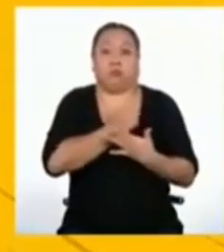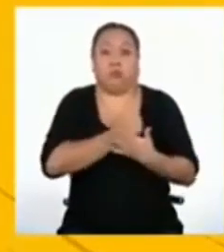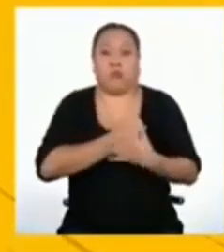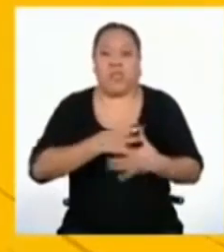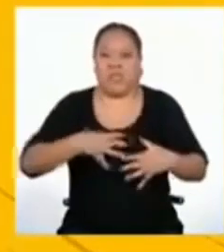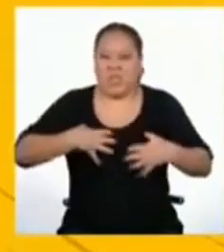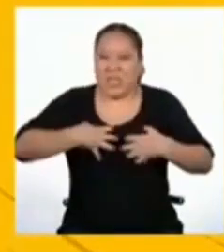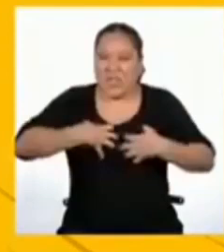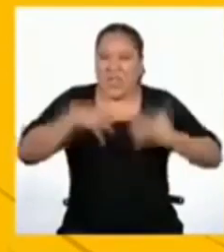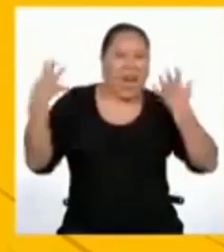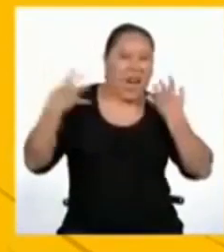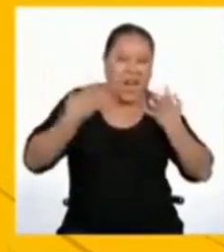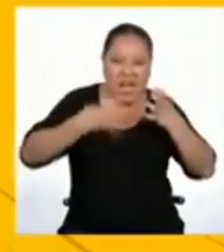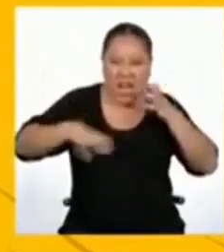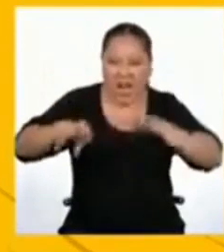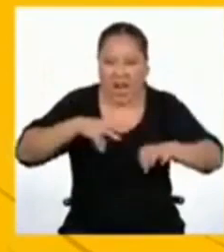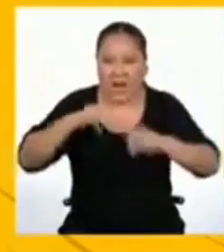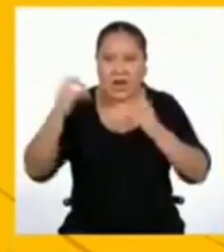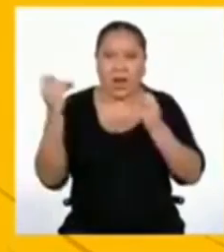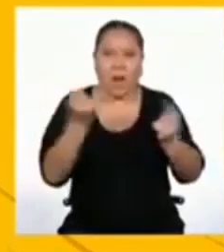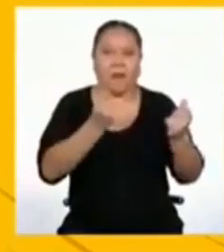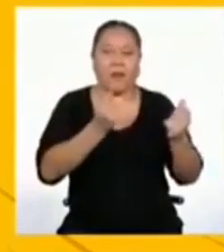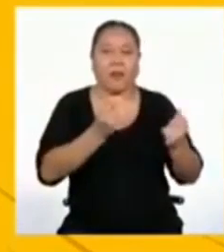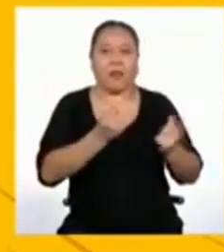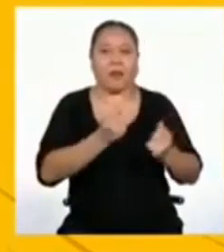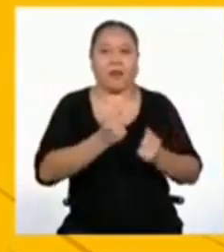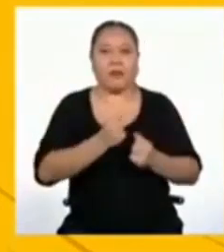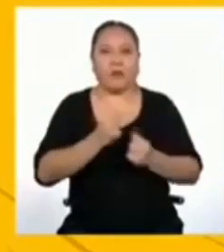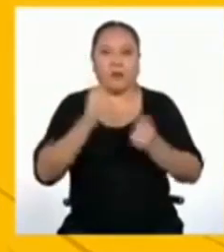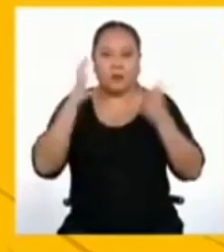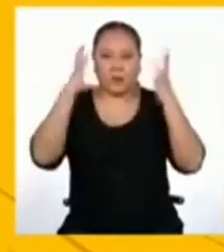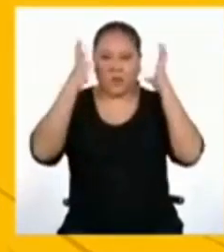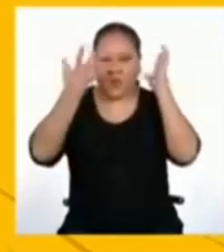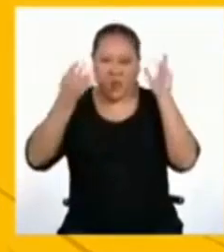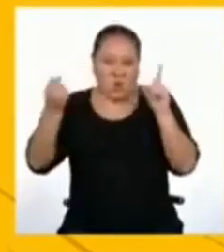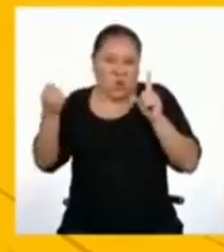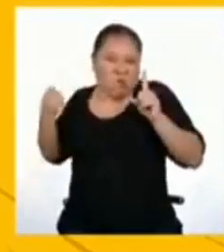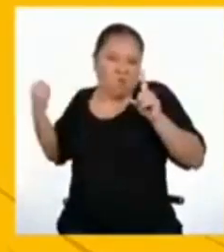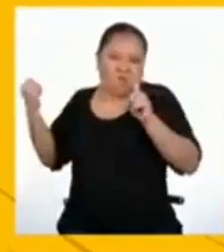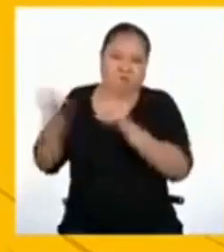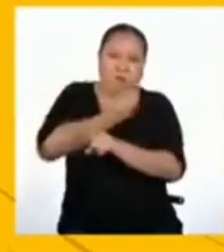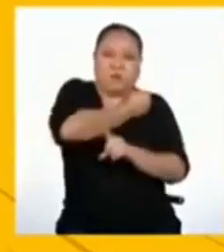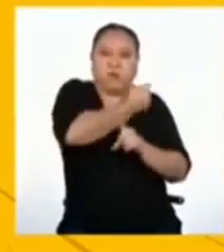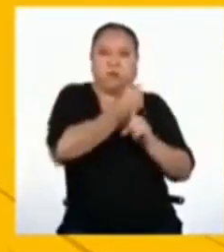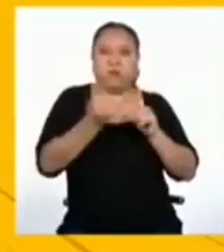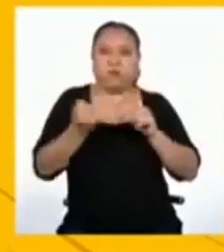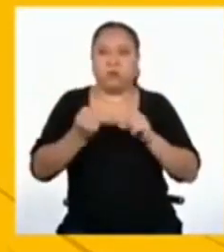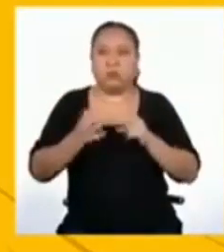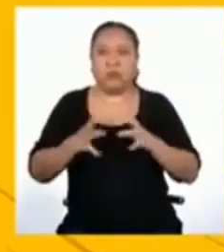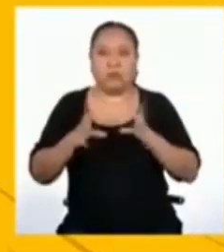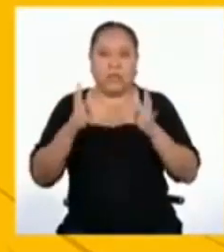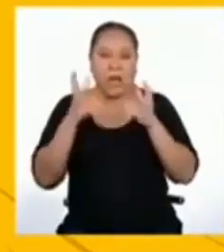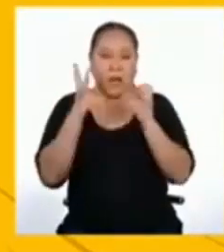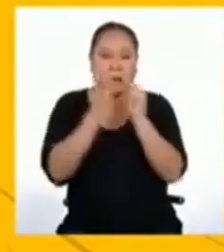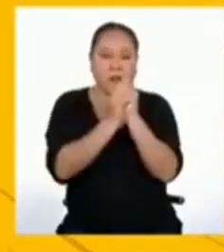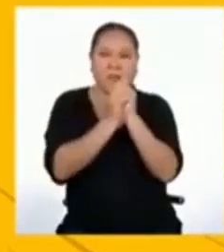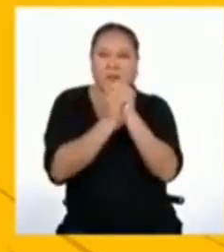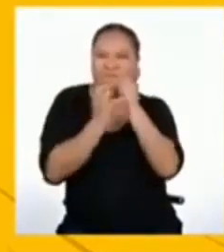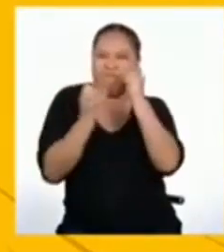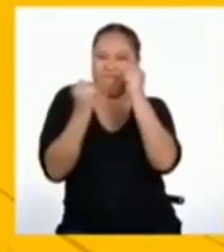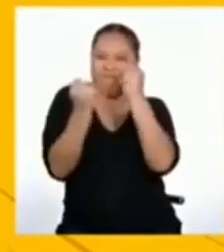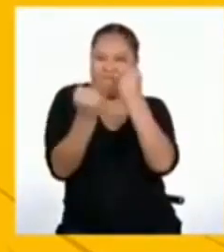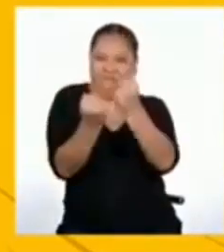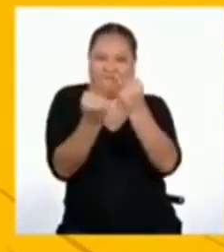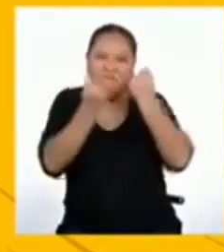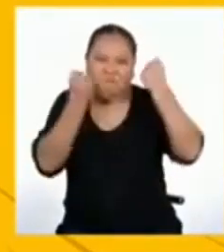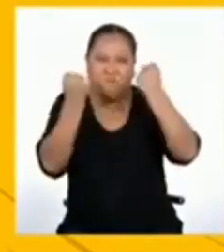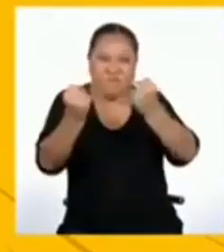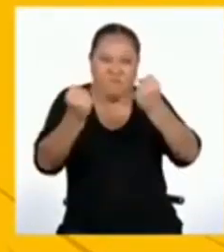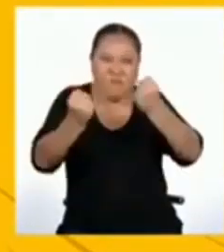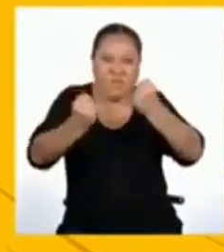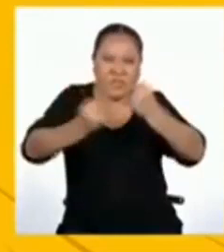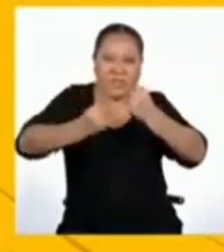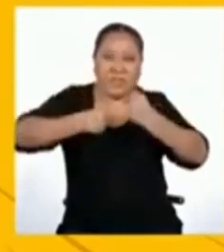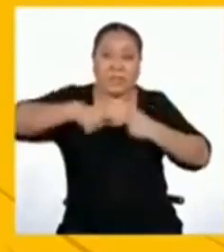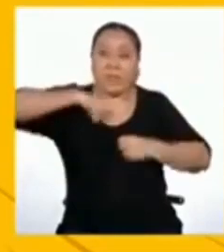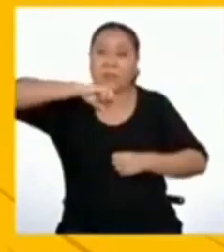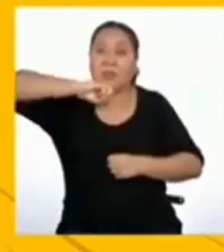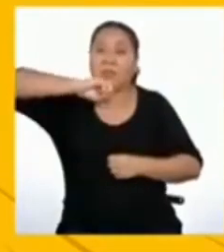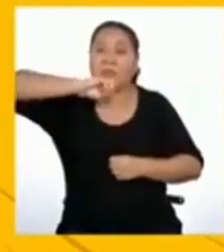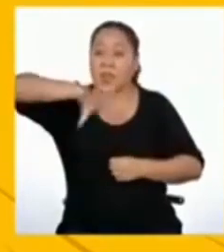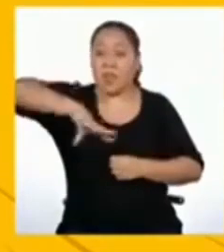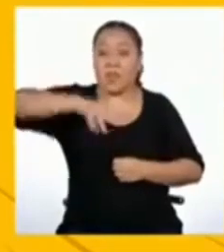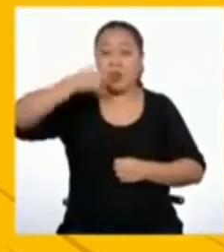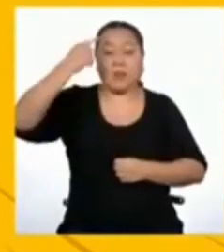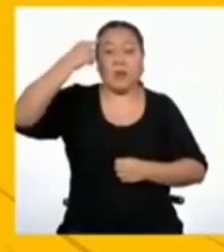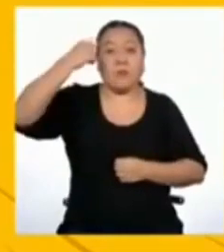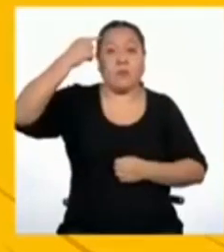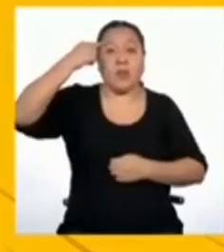impulsivamente, puedes volverte agresivo, aprietas puños, incluso dices y